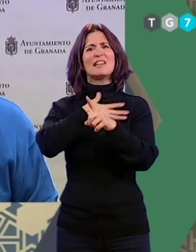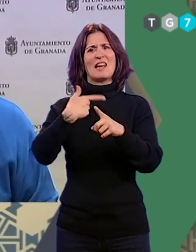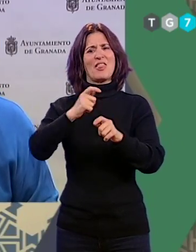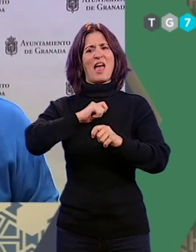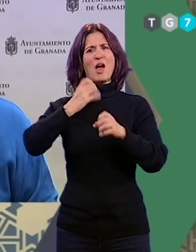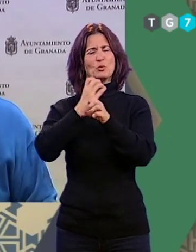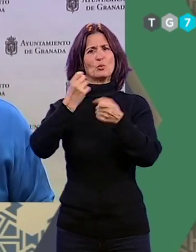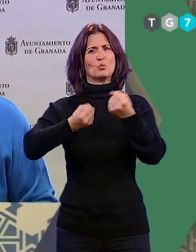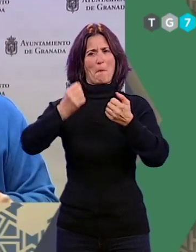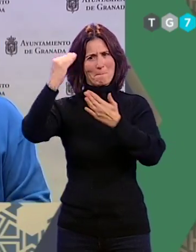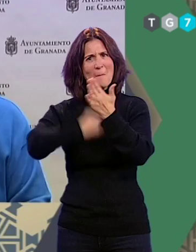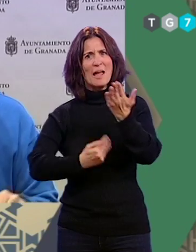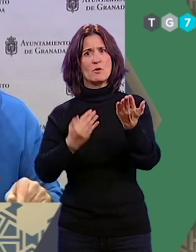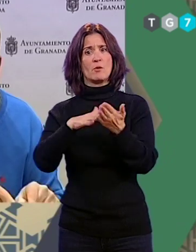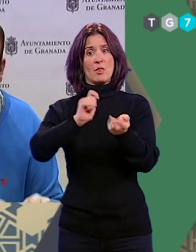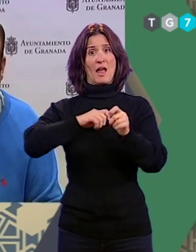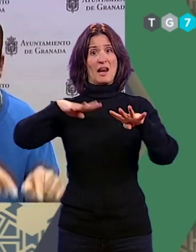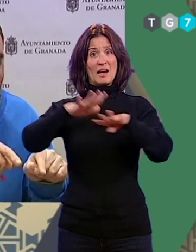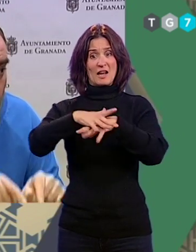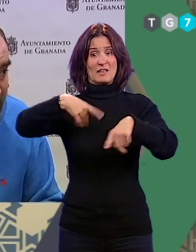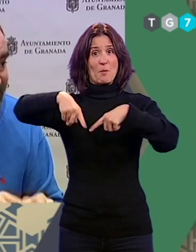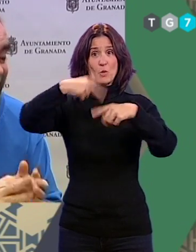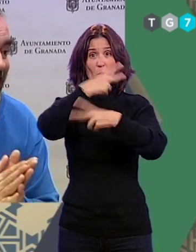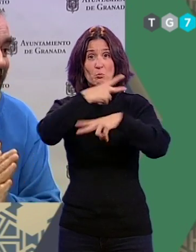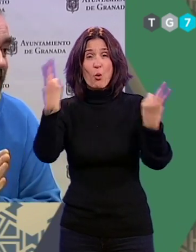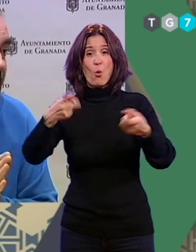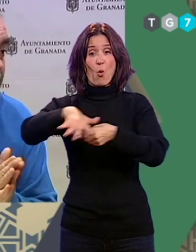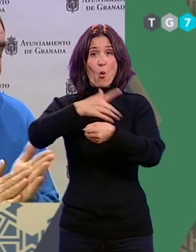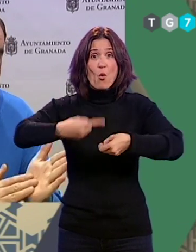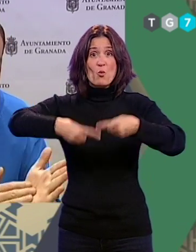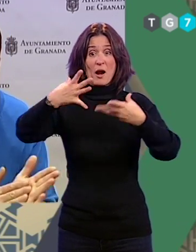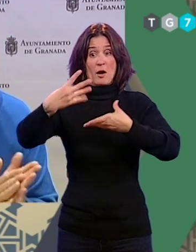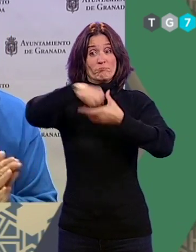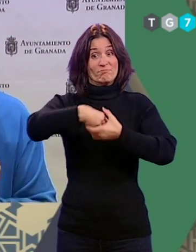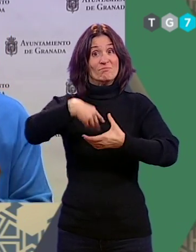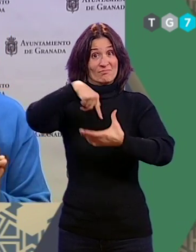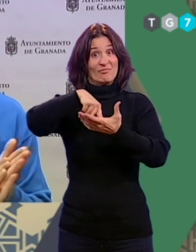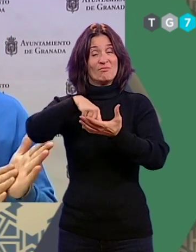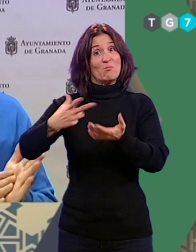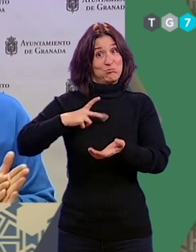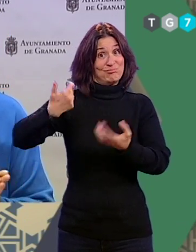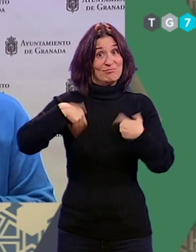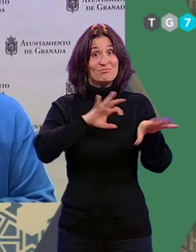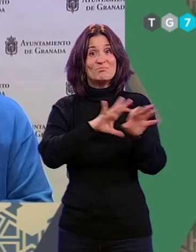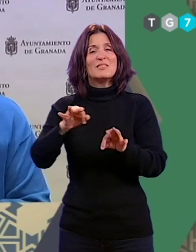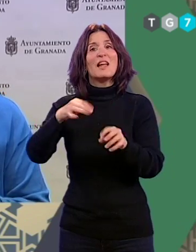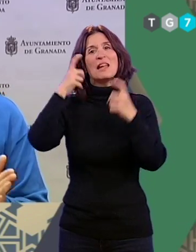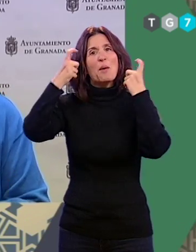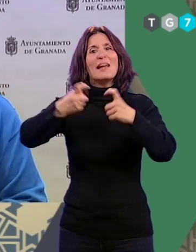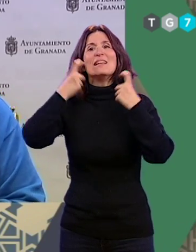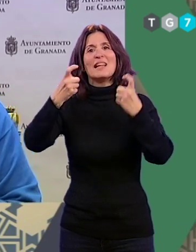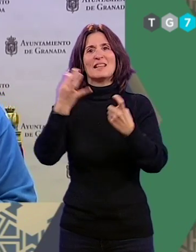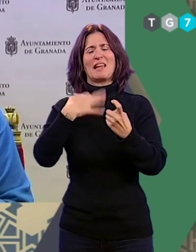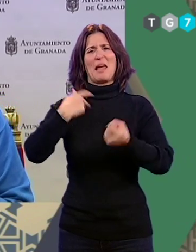La buena red de transporte público urbano y metropolitano con estas líneas integradas permite, por supuesto, reducir no solo la